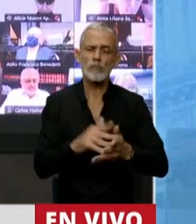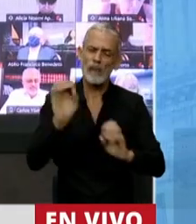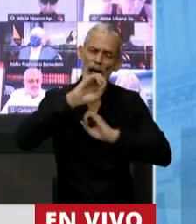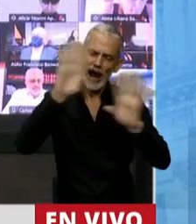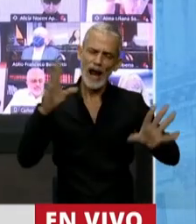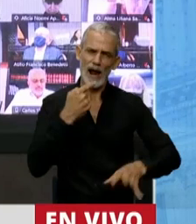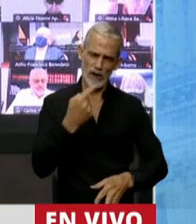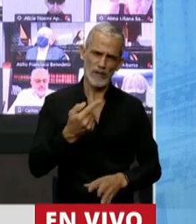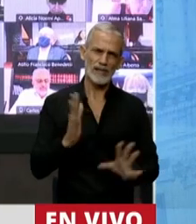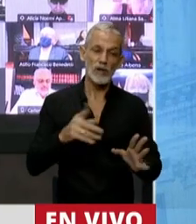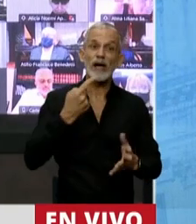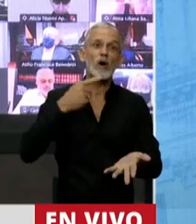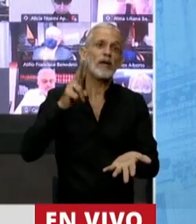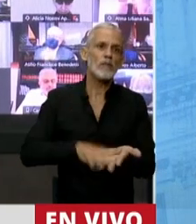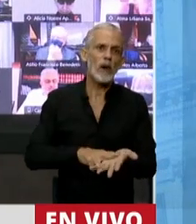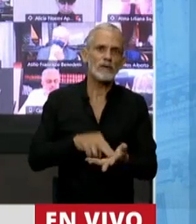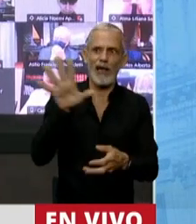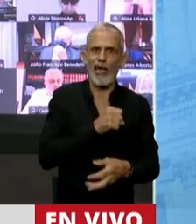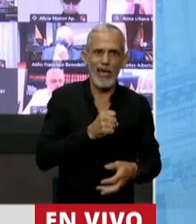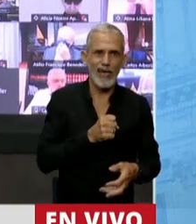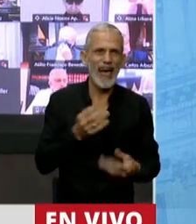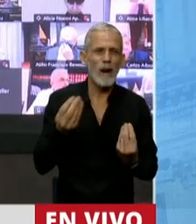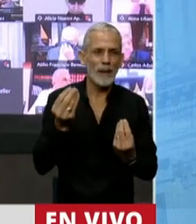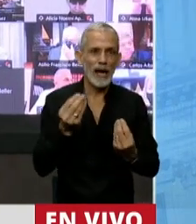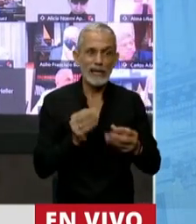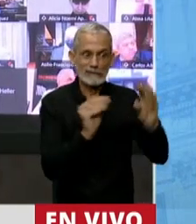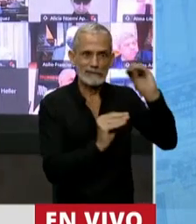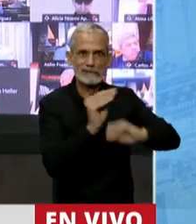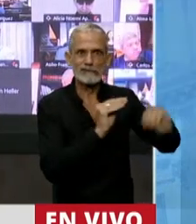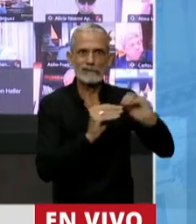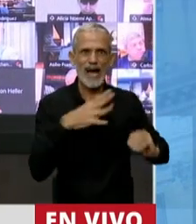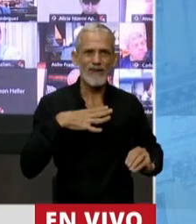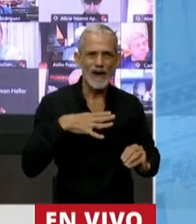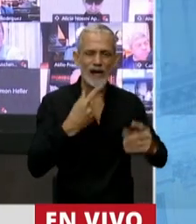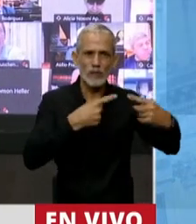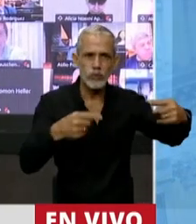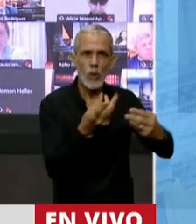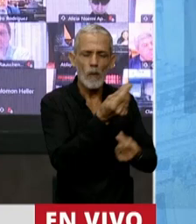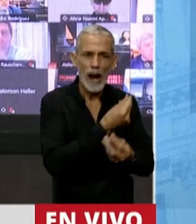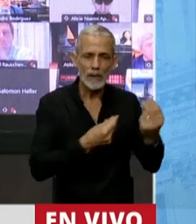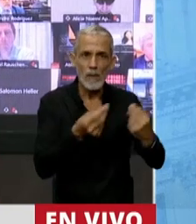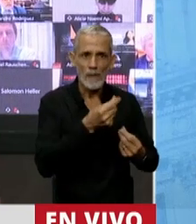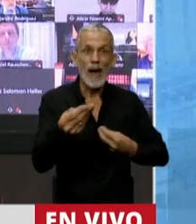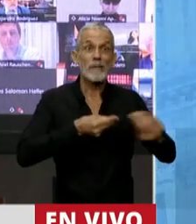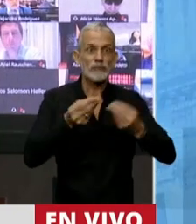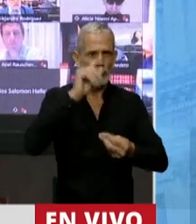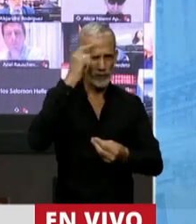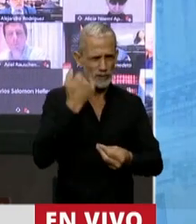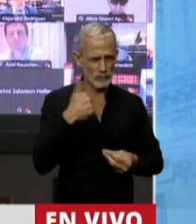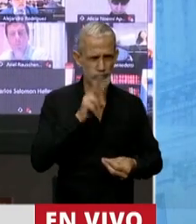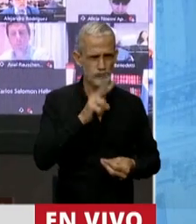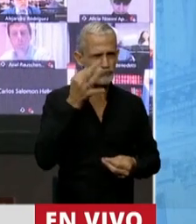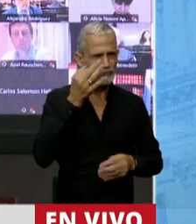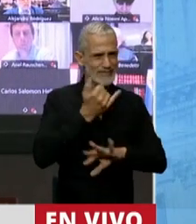claramente, este es un impuesto manotazo para tapar aquellos agujeros fiscales que ya lo vimos en el presupuesto nacional